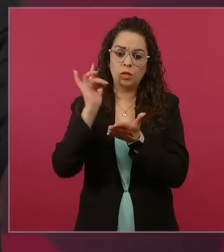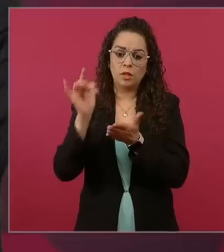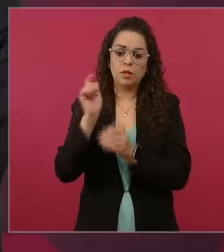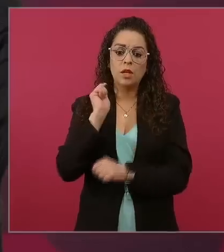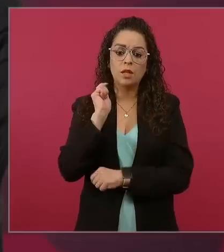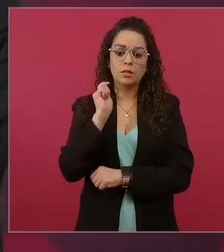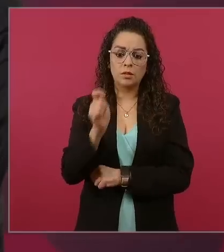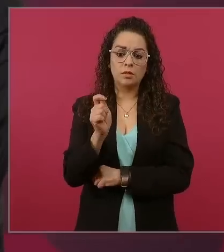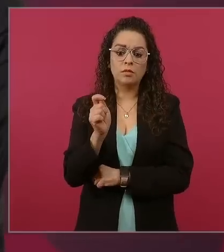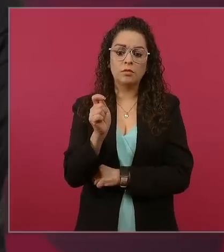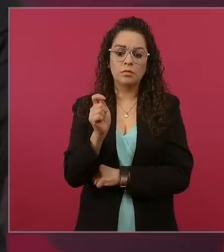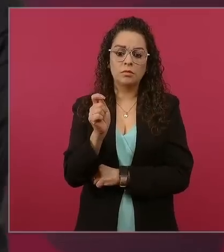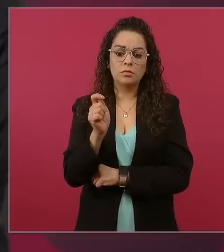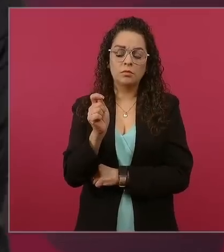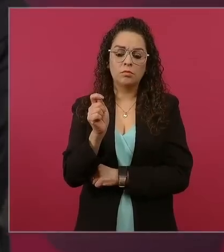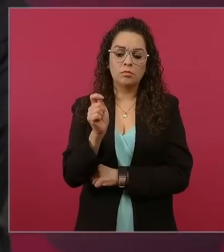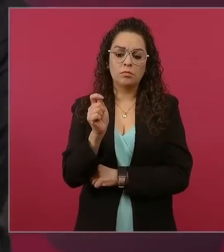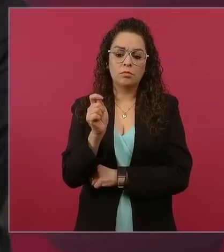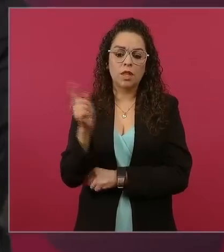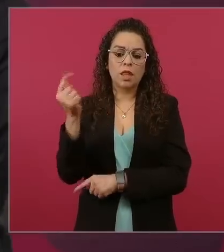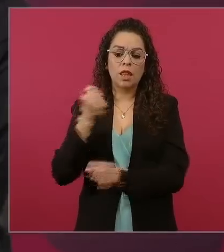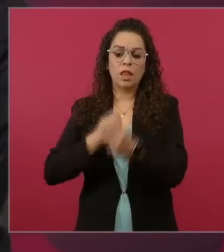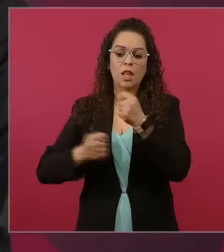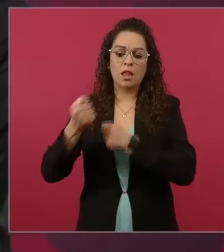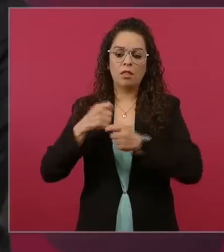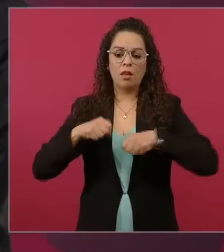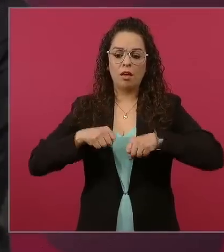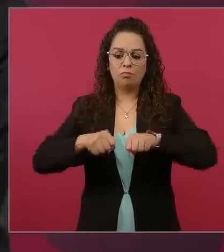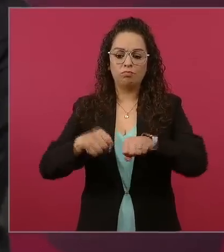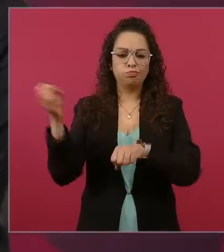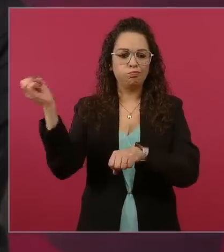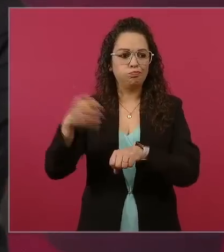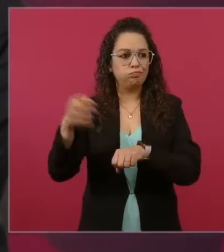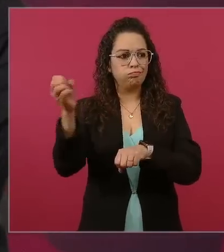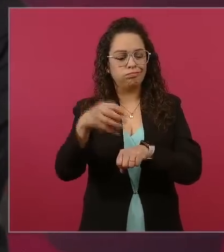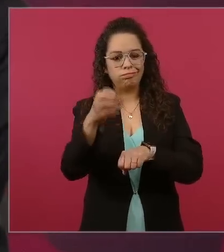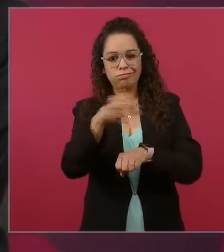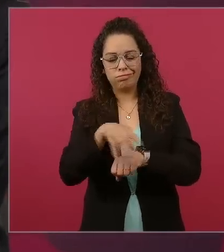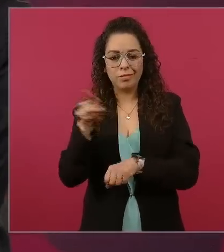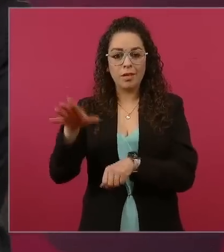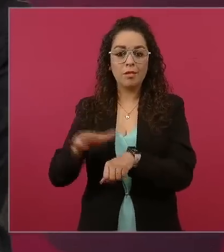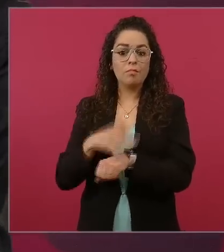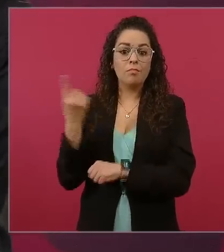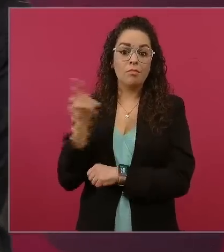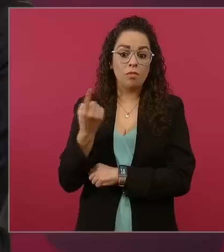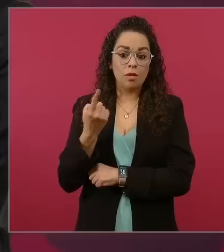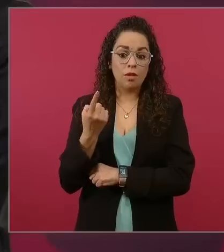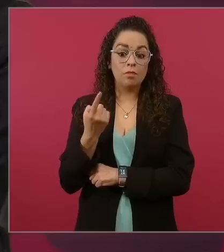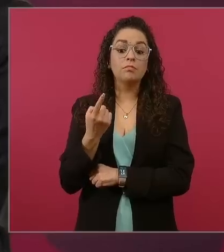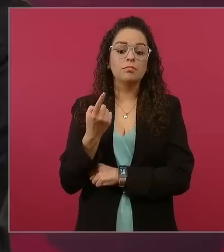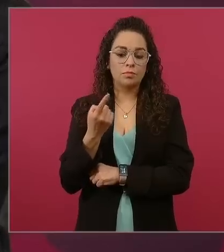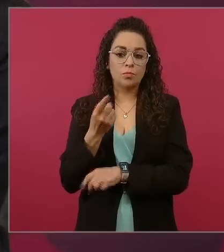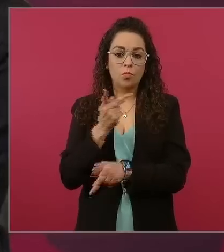24 productos de la canasta básica